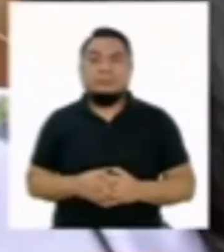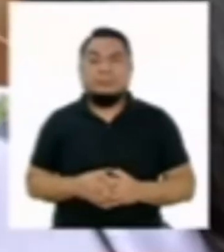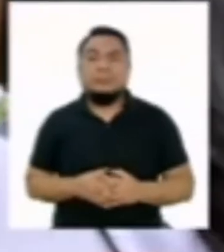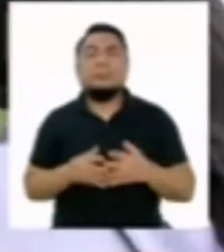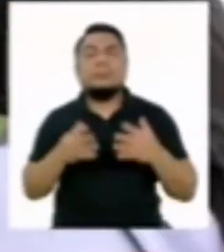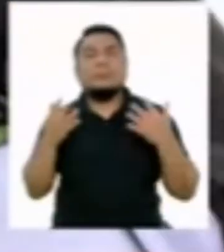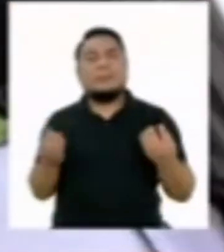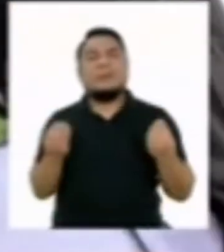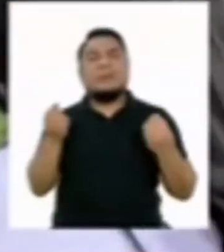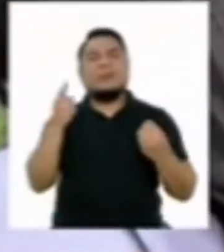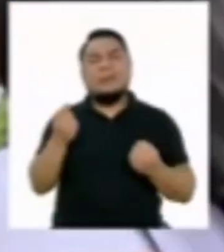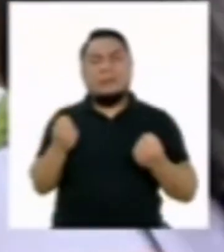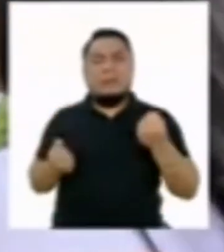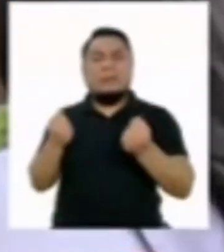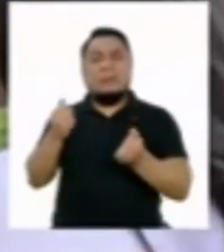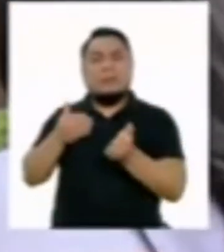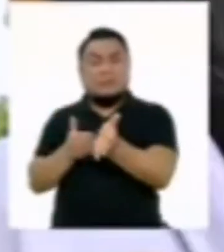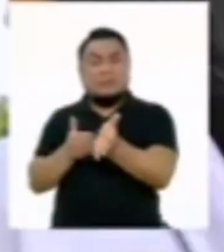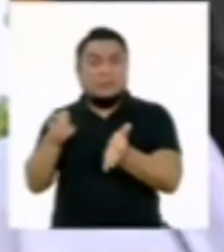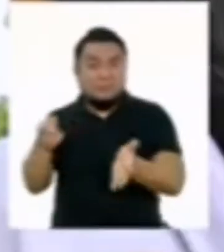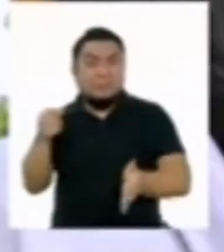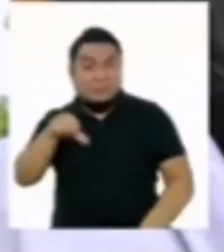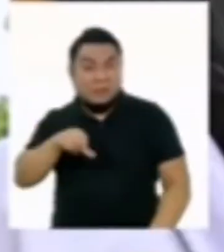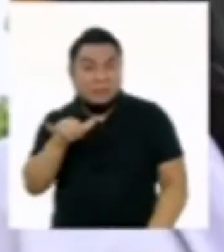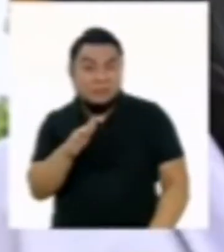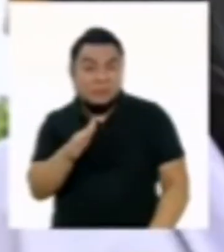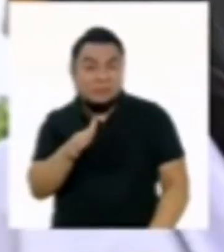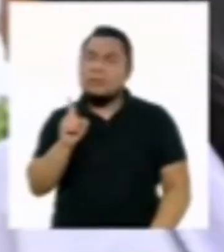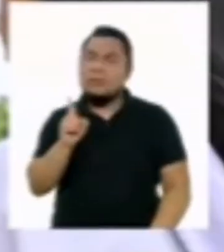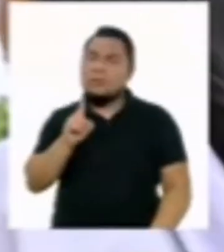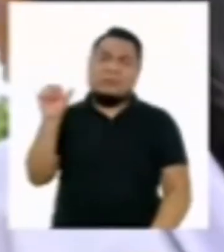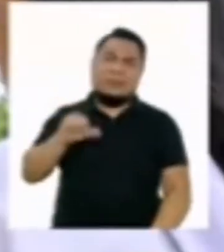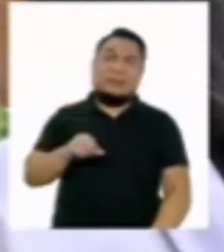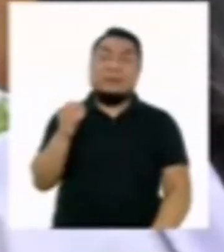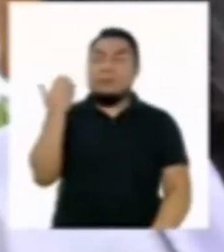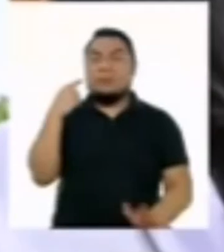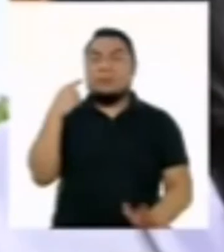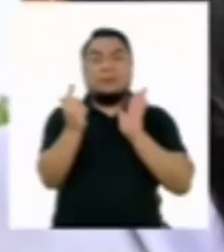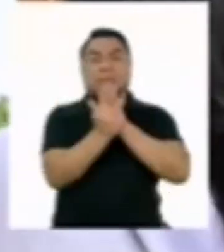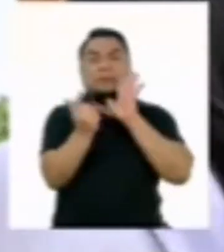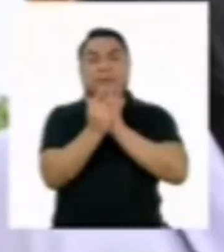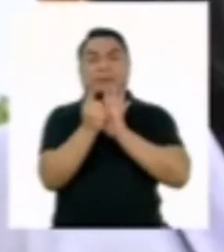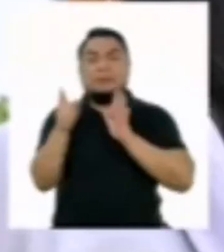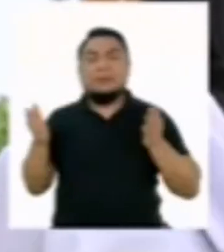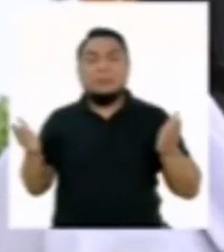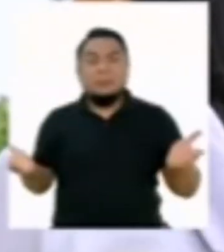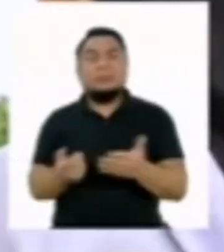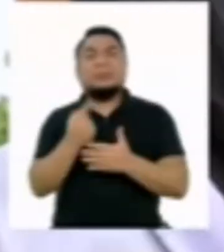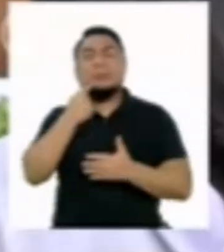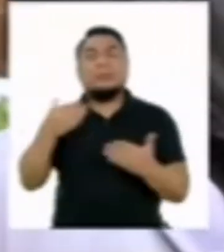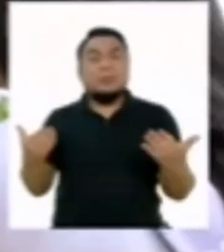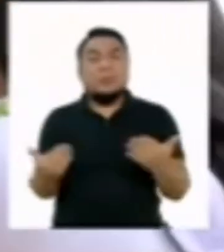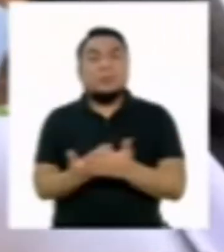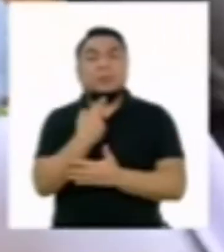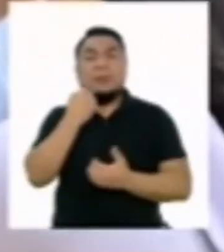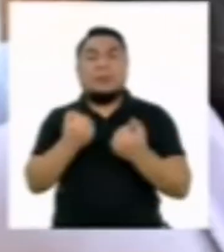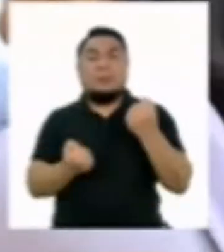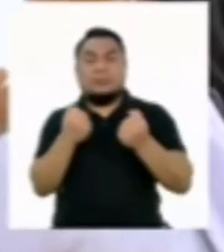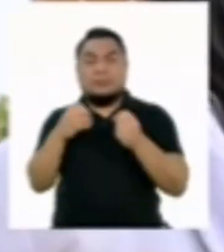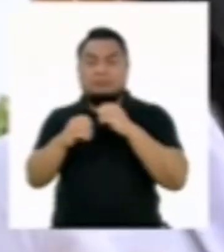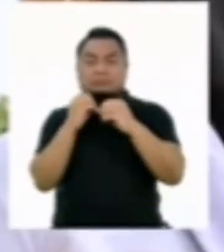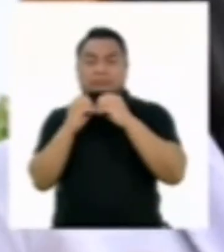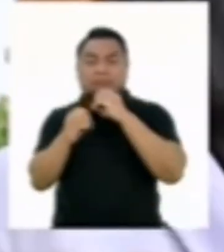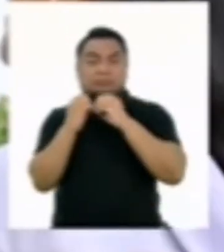¿Y qué tanto influye el tráfico? Muchísimo. Hace poco ha salido una ley que justamente promueve la renovación del parque